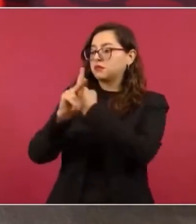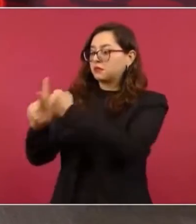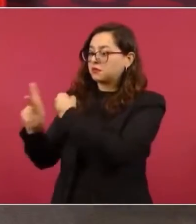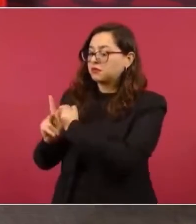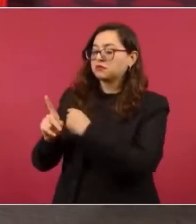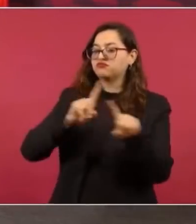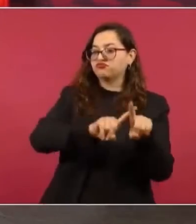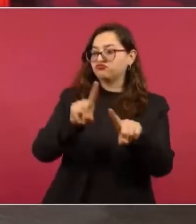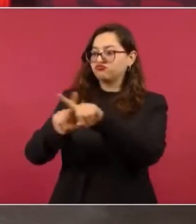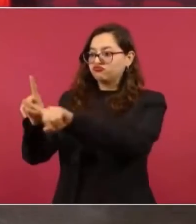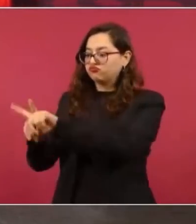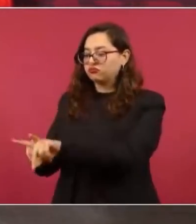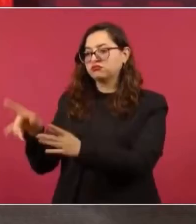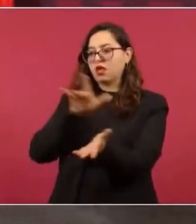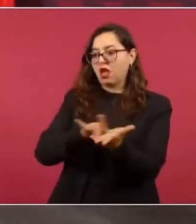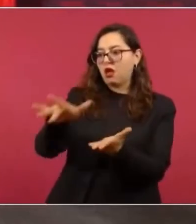origen.